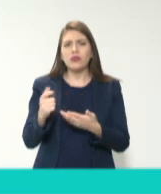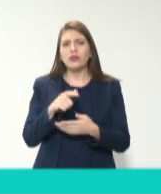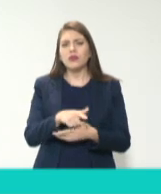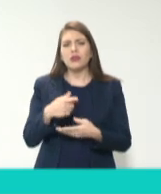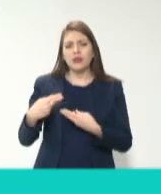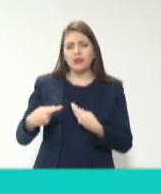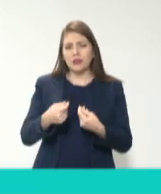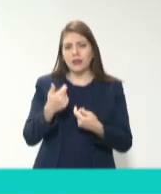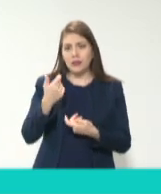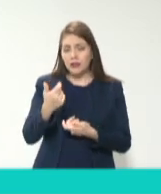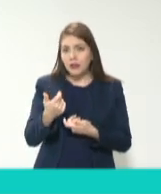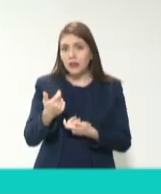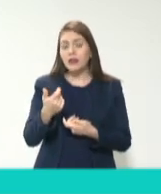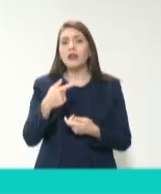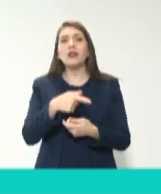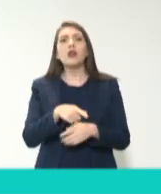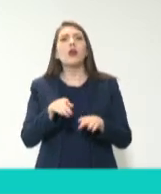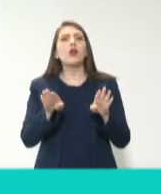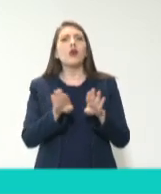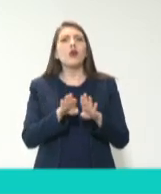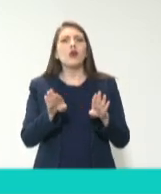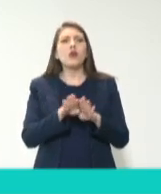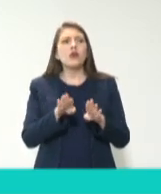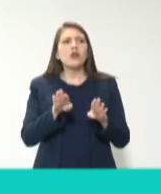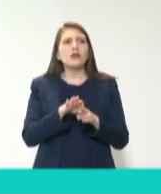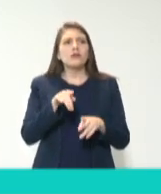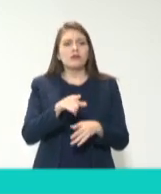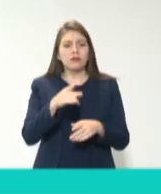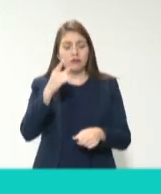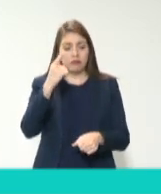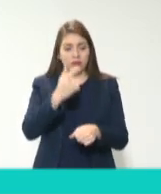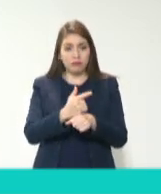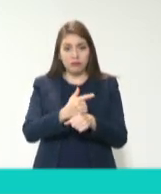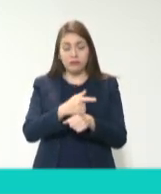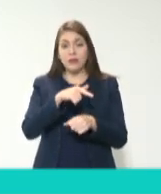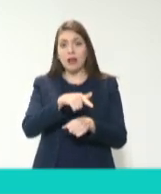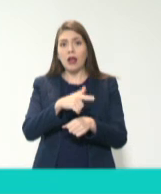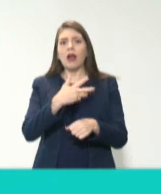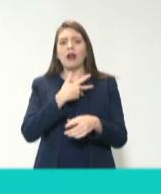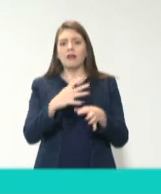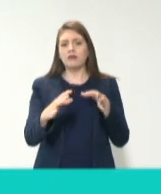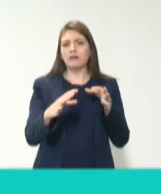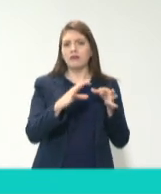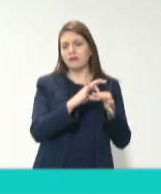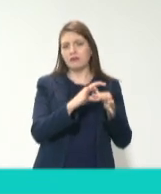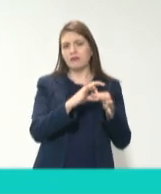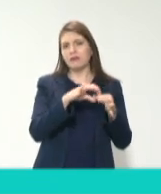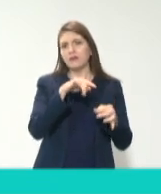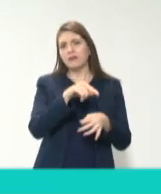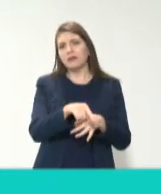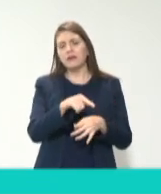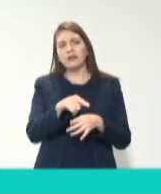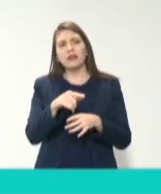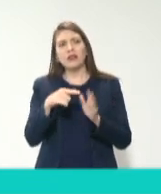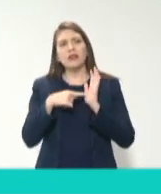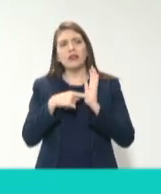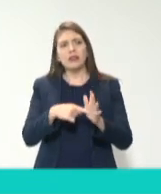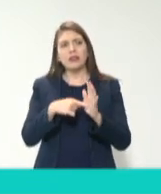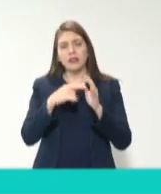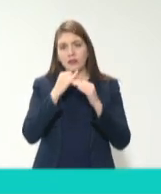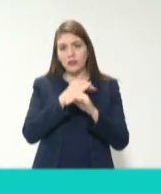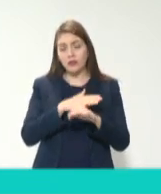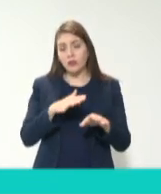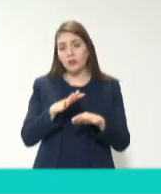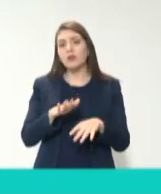detección y cómo la detección tiene que ver con la transparencia porque viene la detección de parte de la ciudadanía.